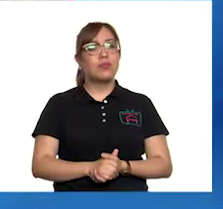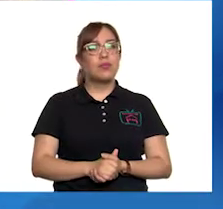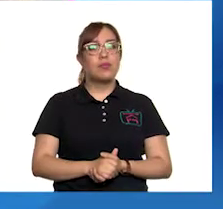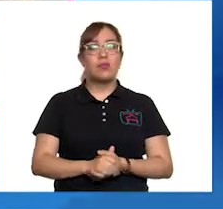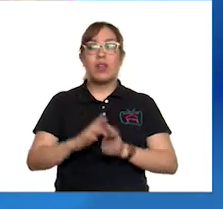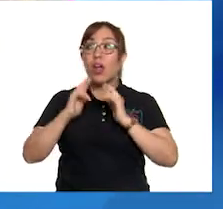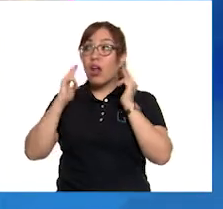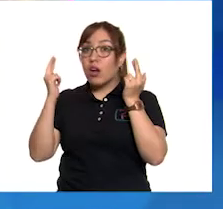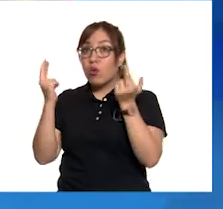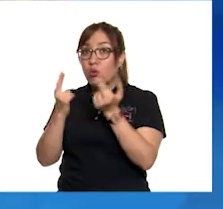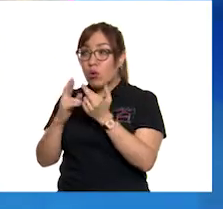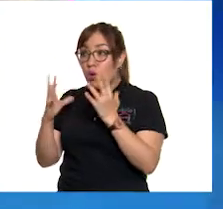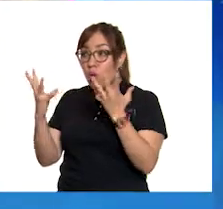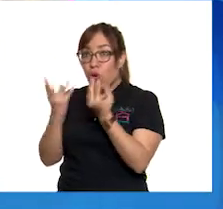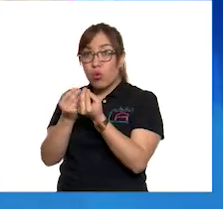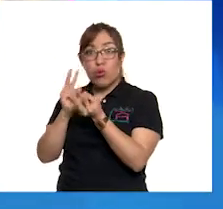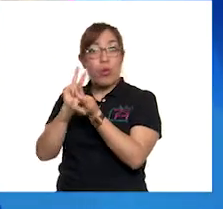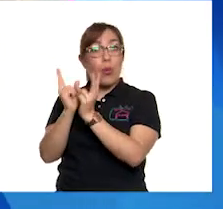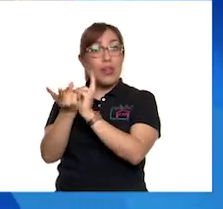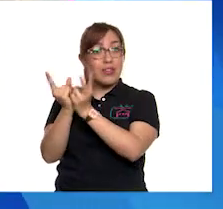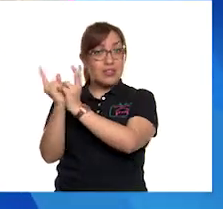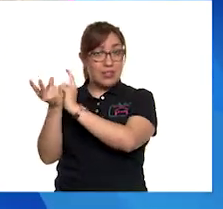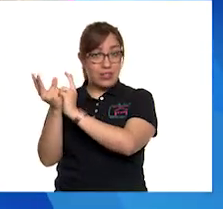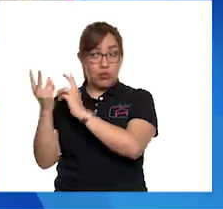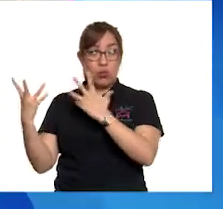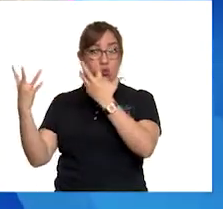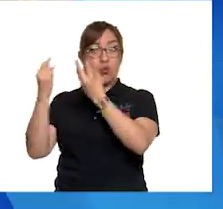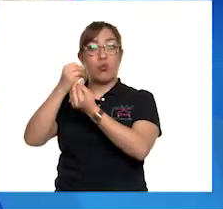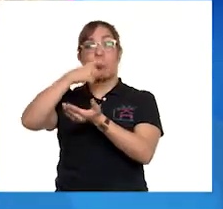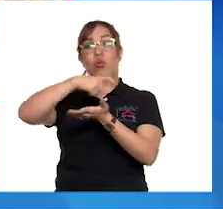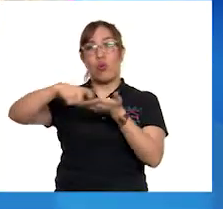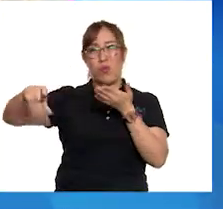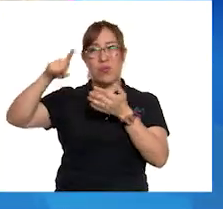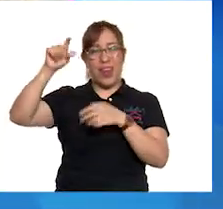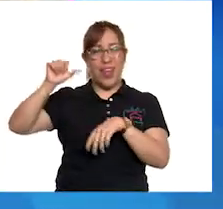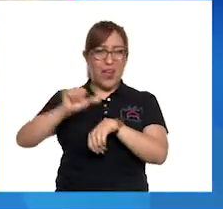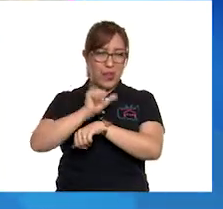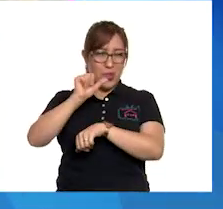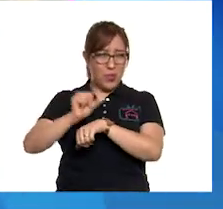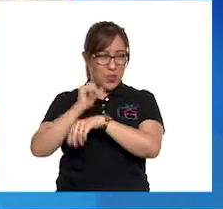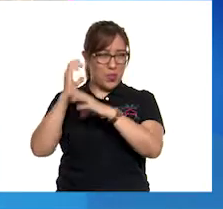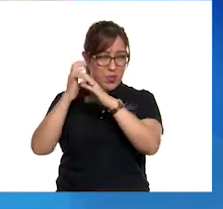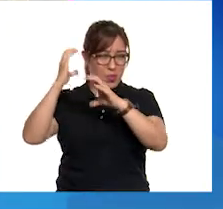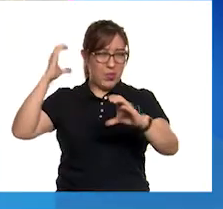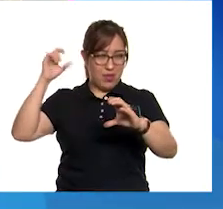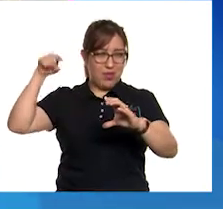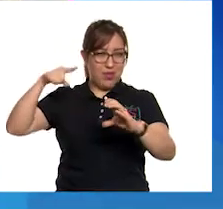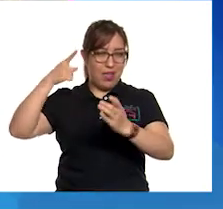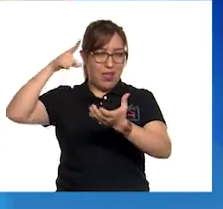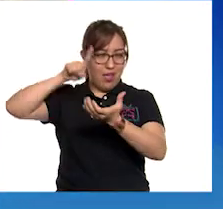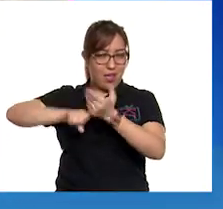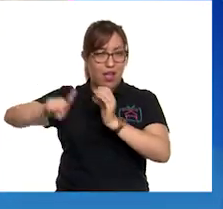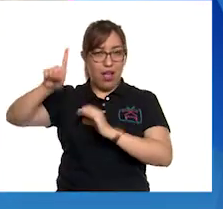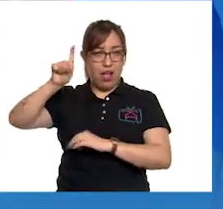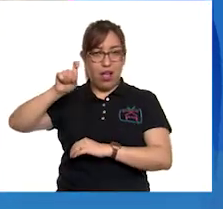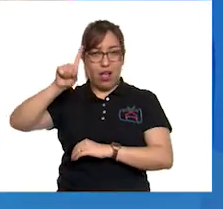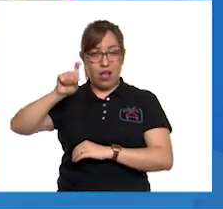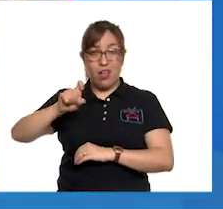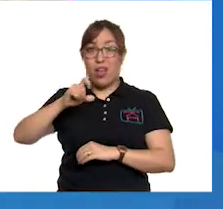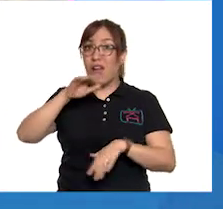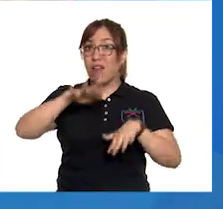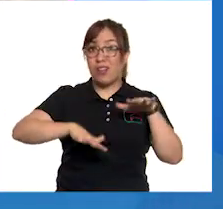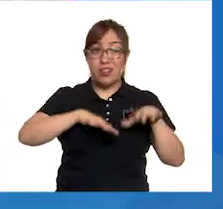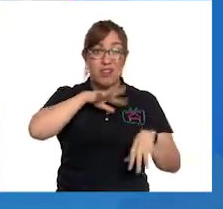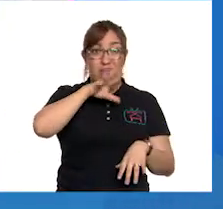con los vecinos, cuando ya no tenemos mucha, y compramos una pipa. Y en cuestión de basura, pues juntamos toda la basura y la llevamos al